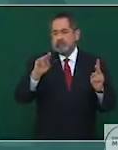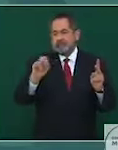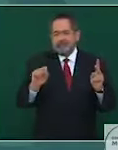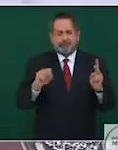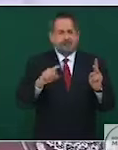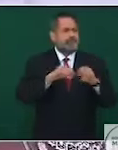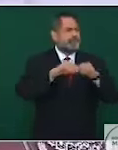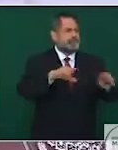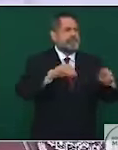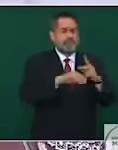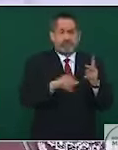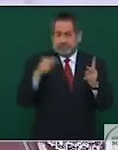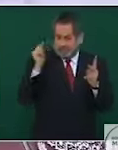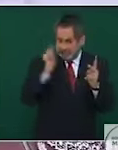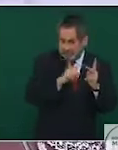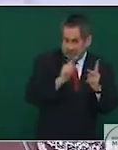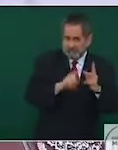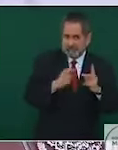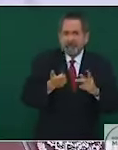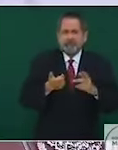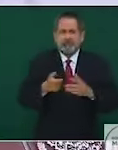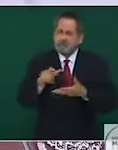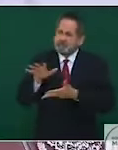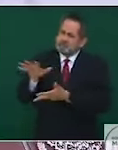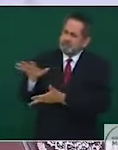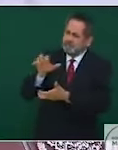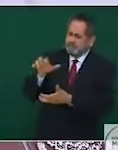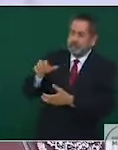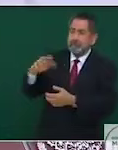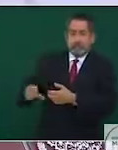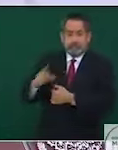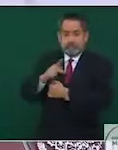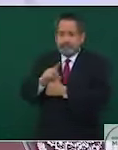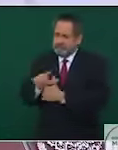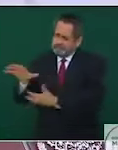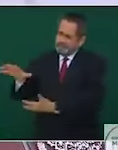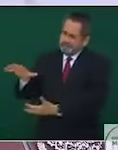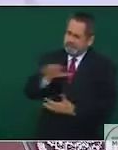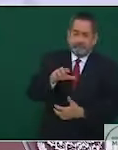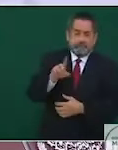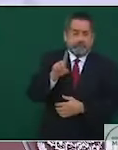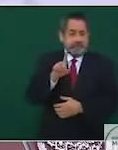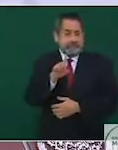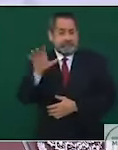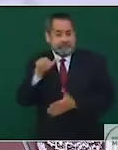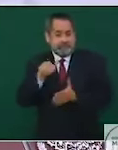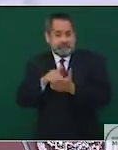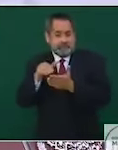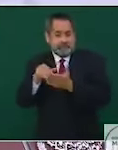había sacado del país 100 millones de dólares,